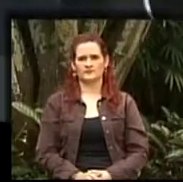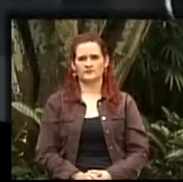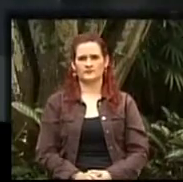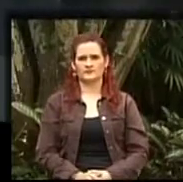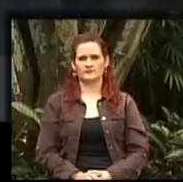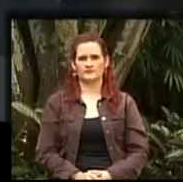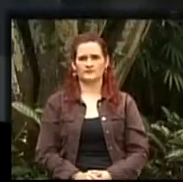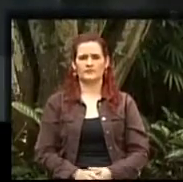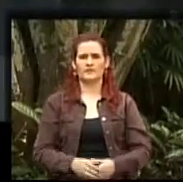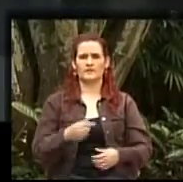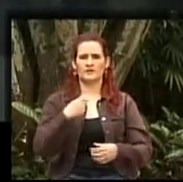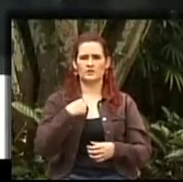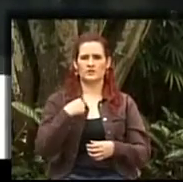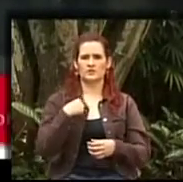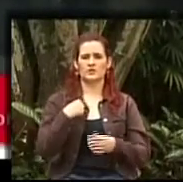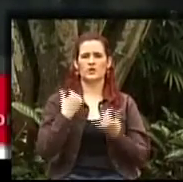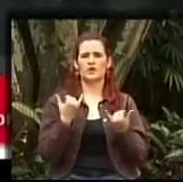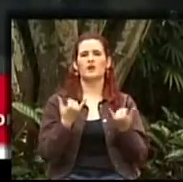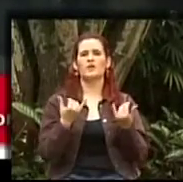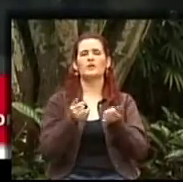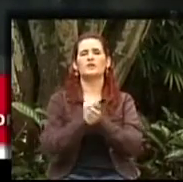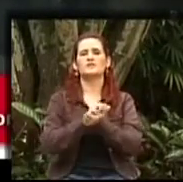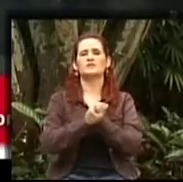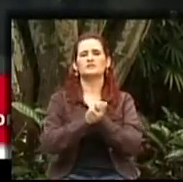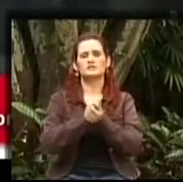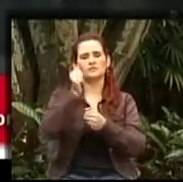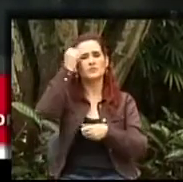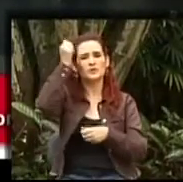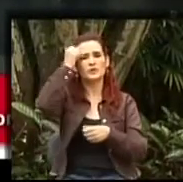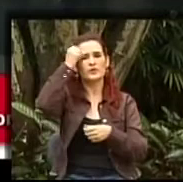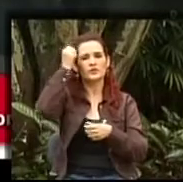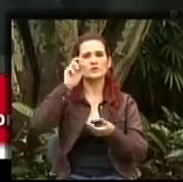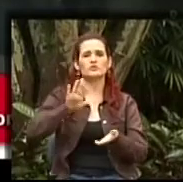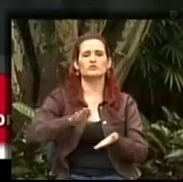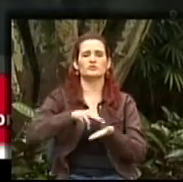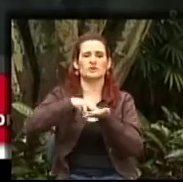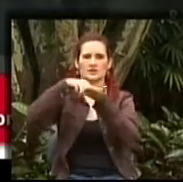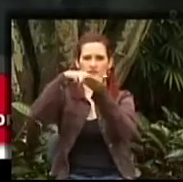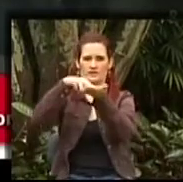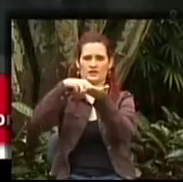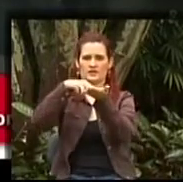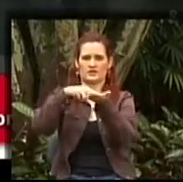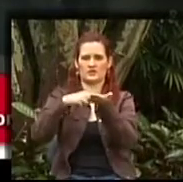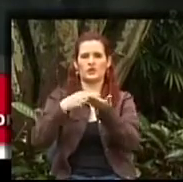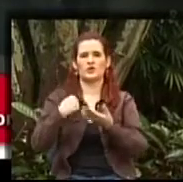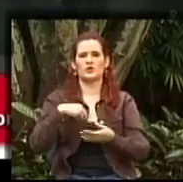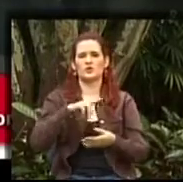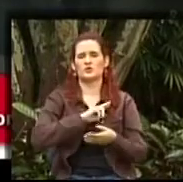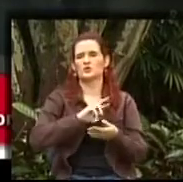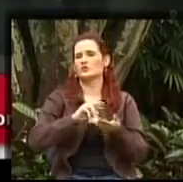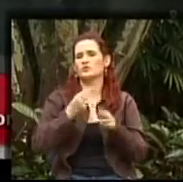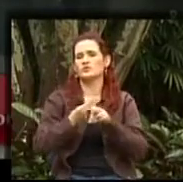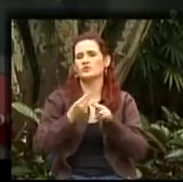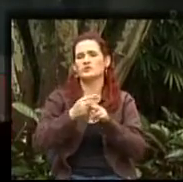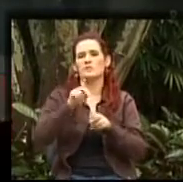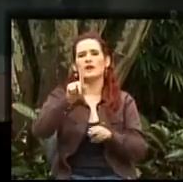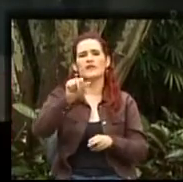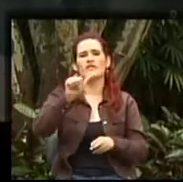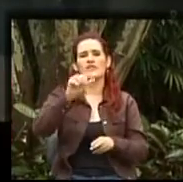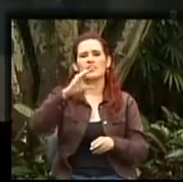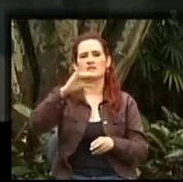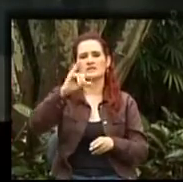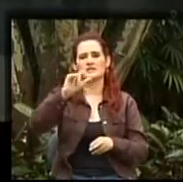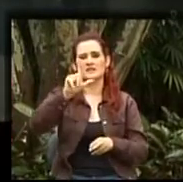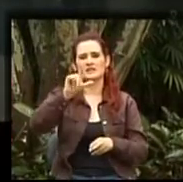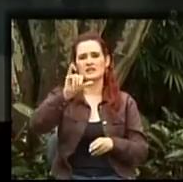Acá me desempeño como instructor en procesos de rehabilitación, ¿cierto? Recibimos con el nombre de facilitadores de procesos, no